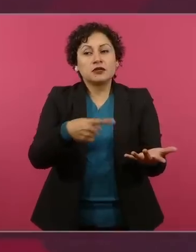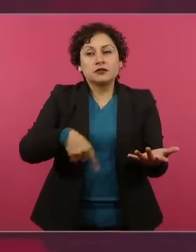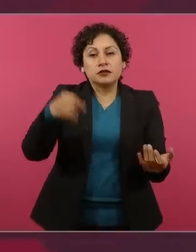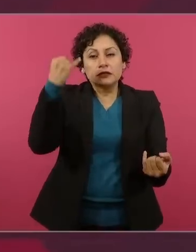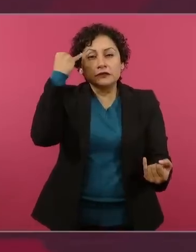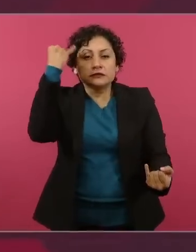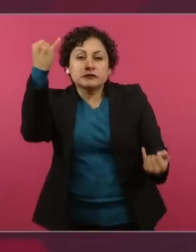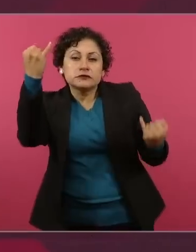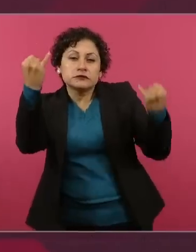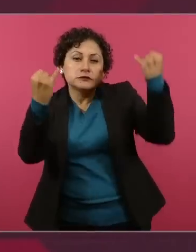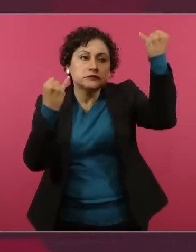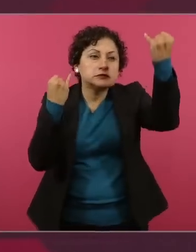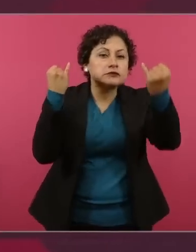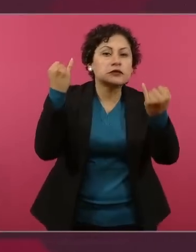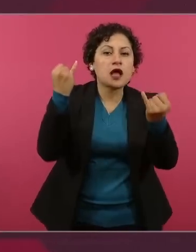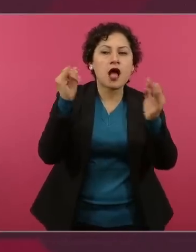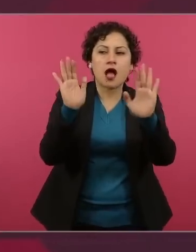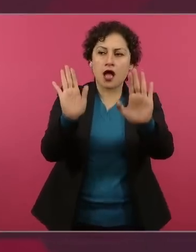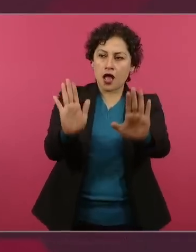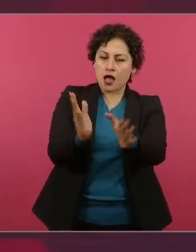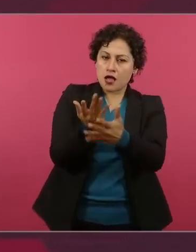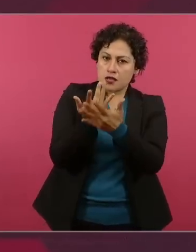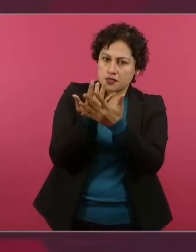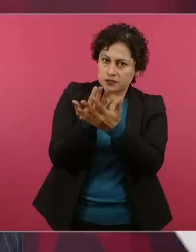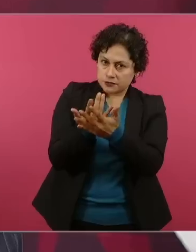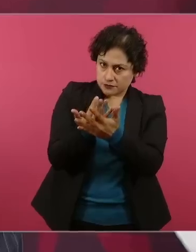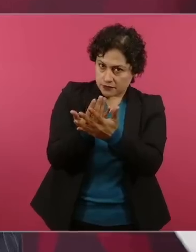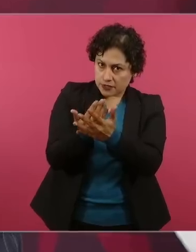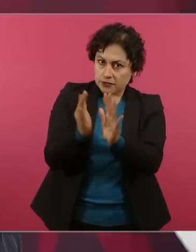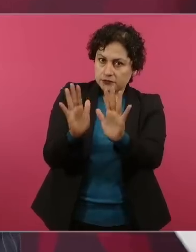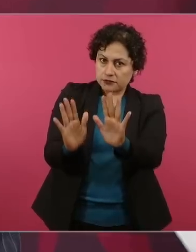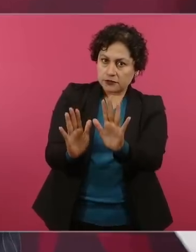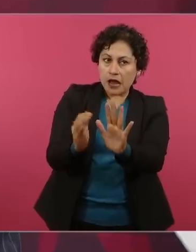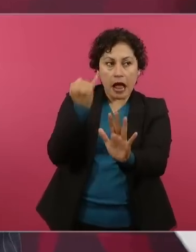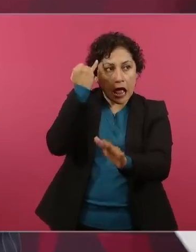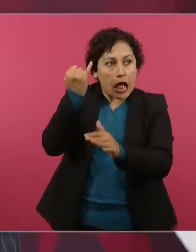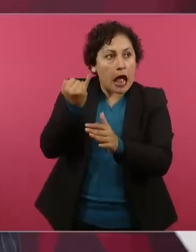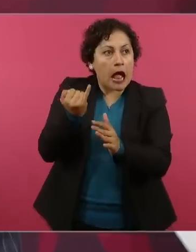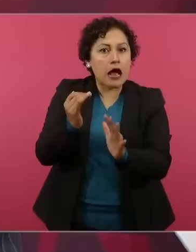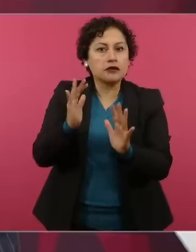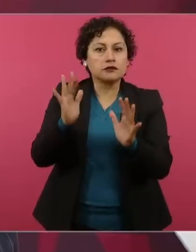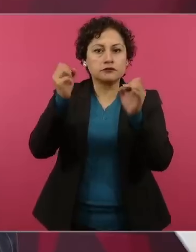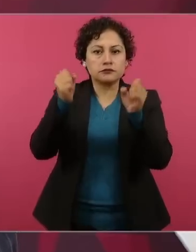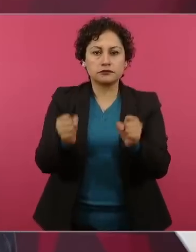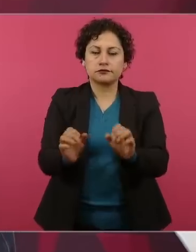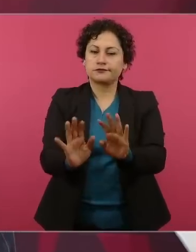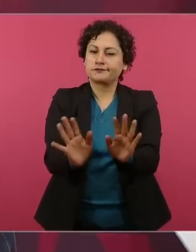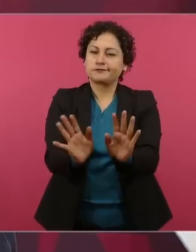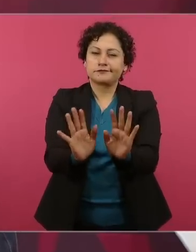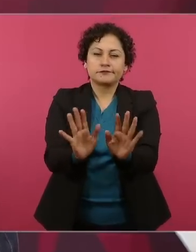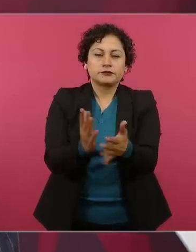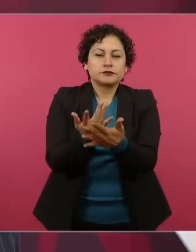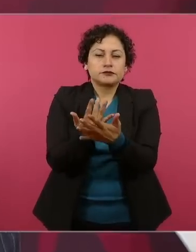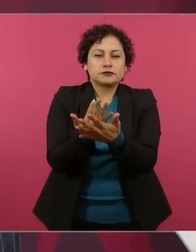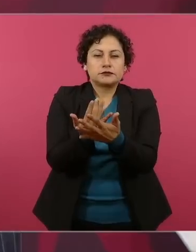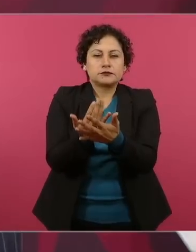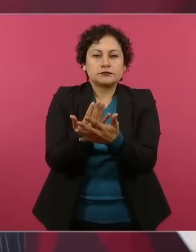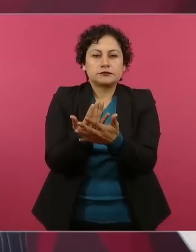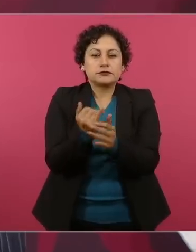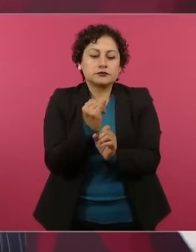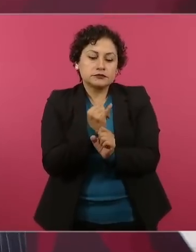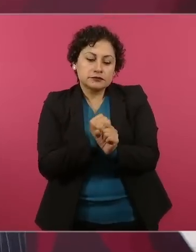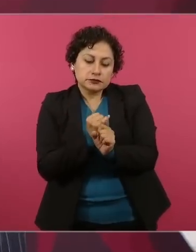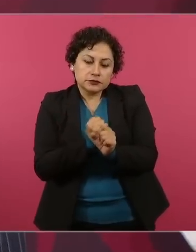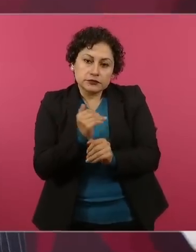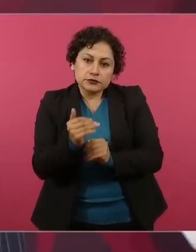esperar no adelantarnos vamos a que se avance más en